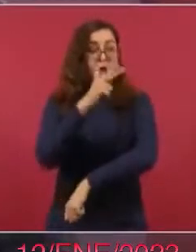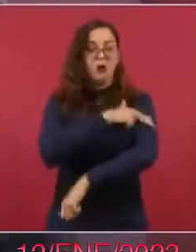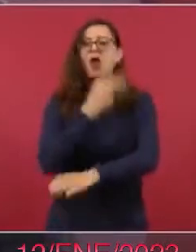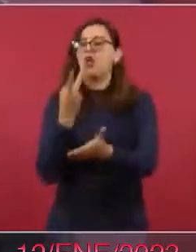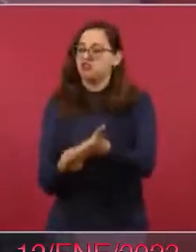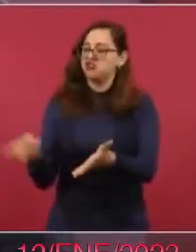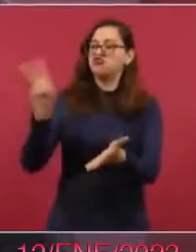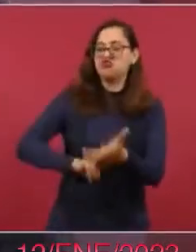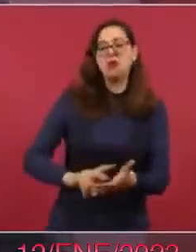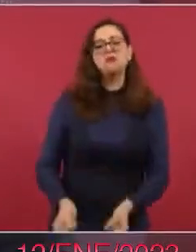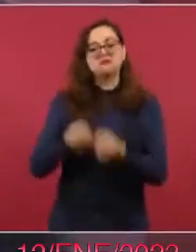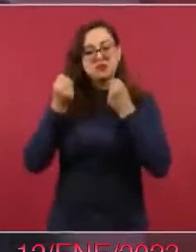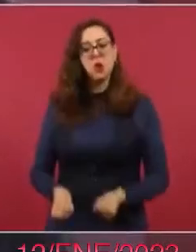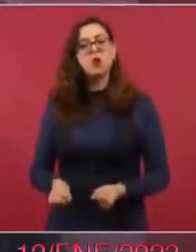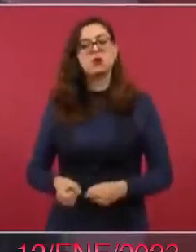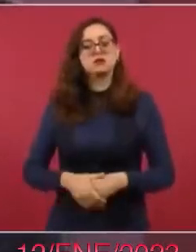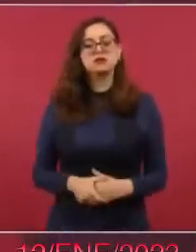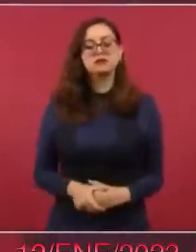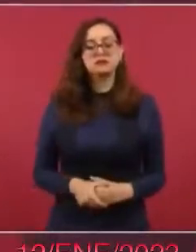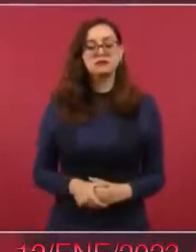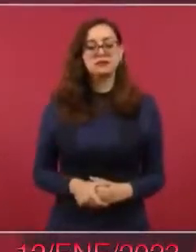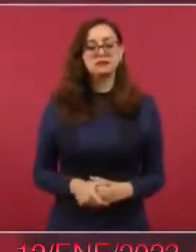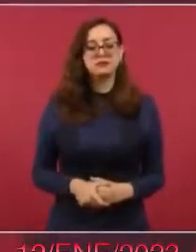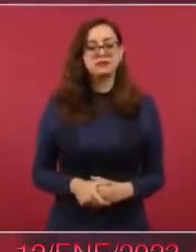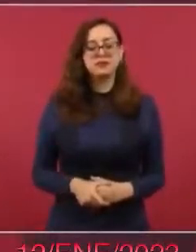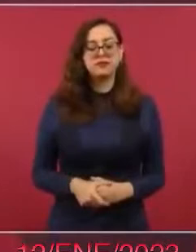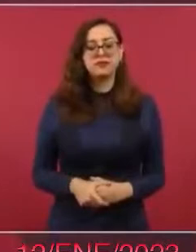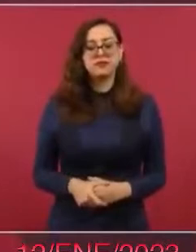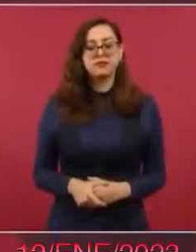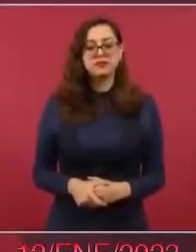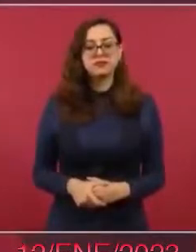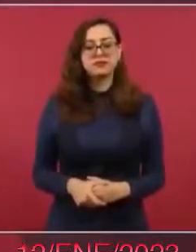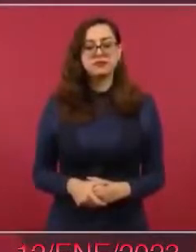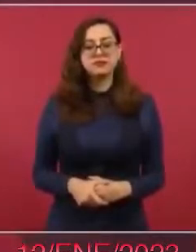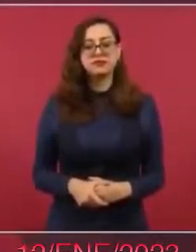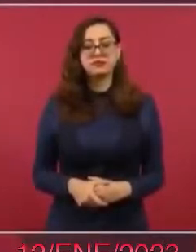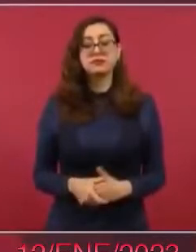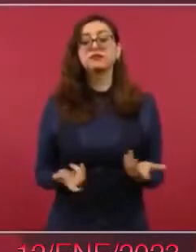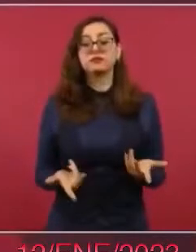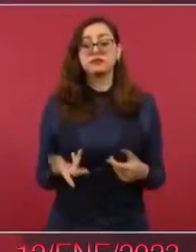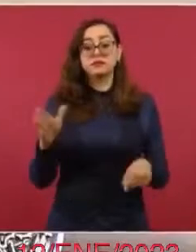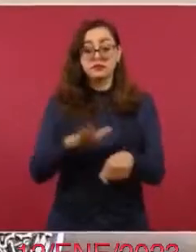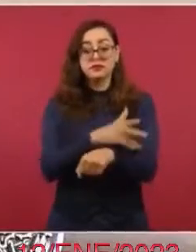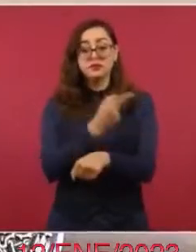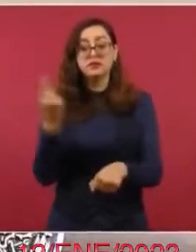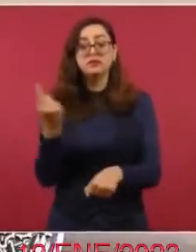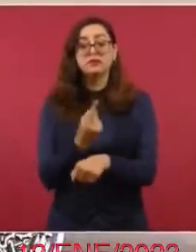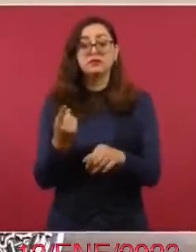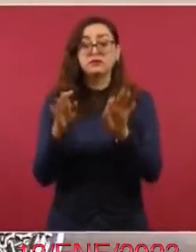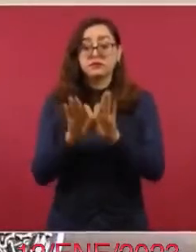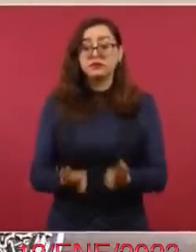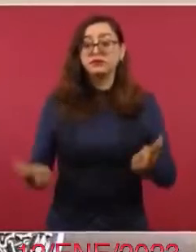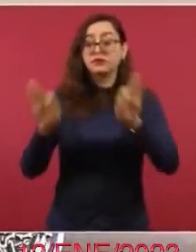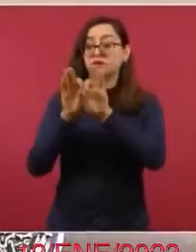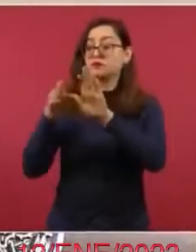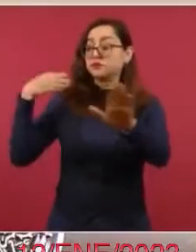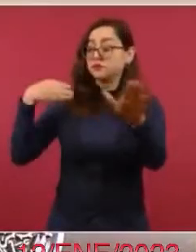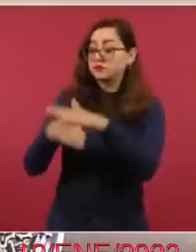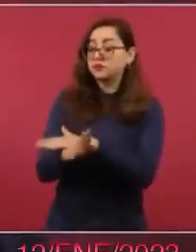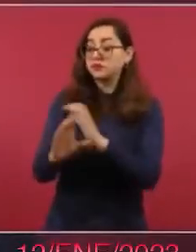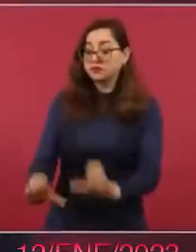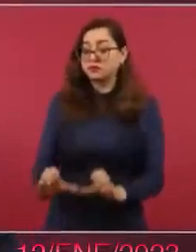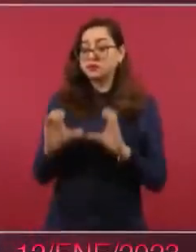la Guardia Nacional. ¿Y por qué cuidar a los usuarios del metro? ¿Y por qué